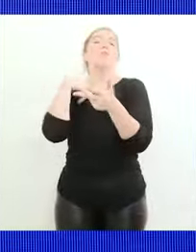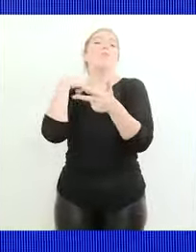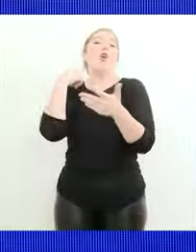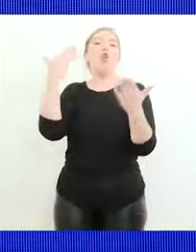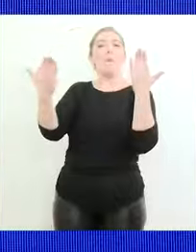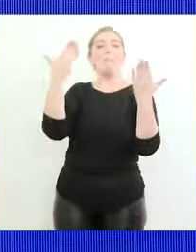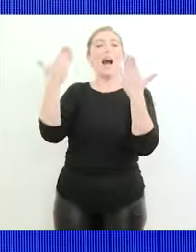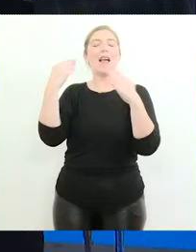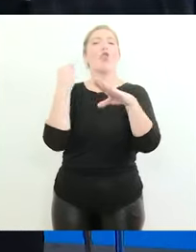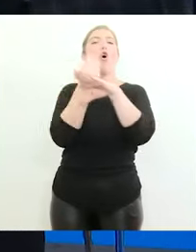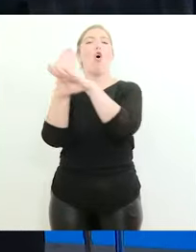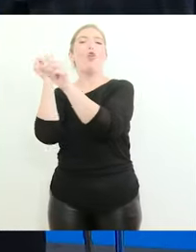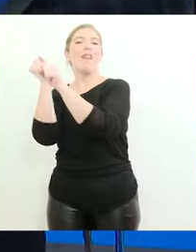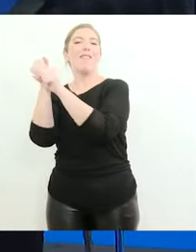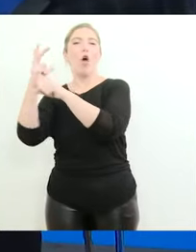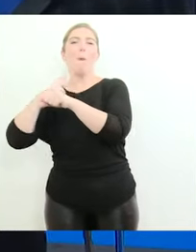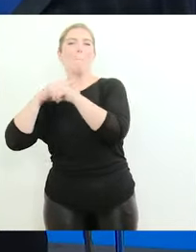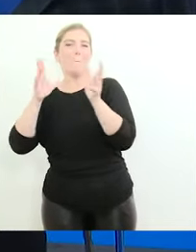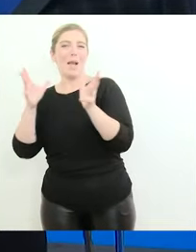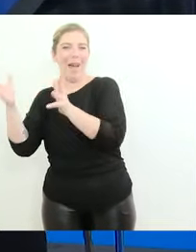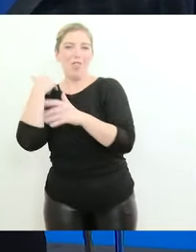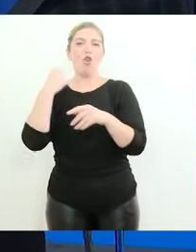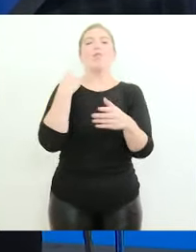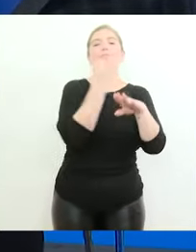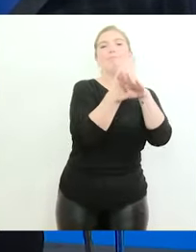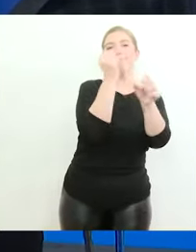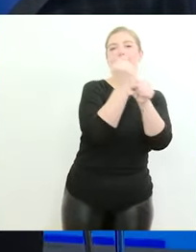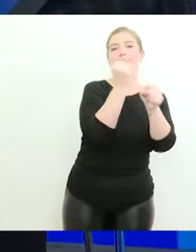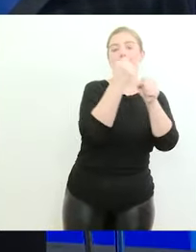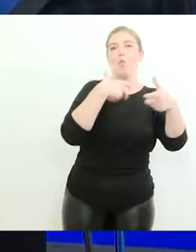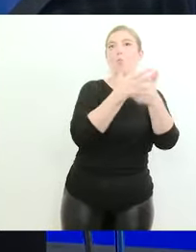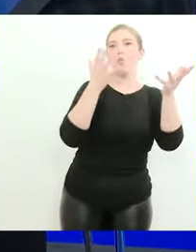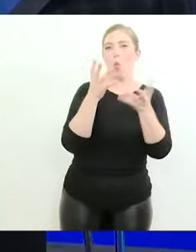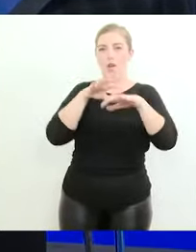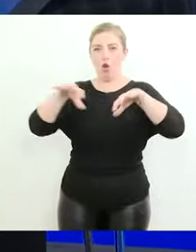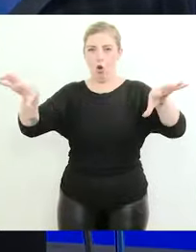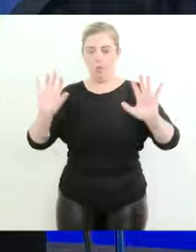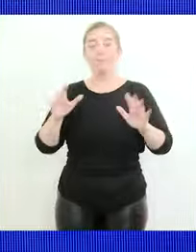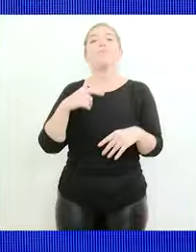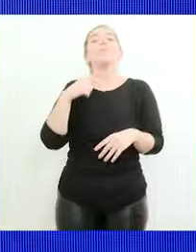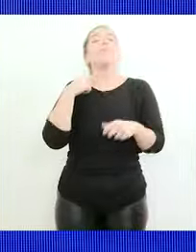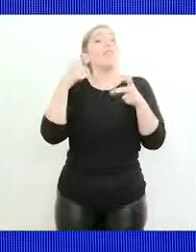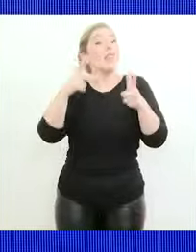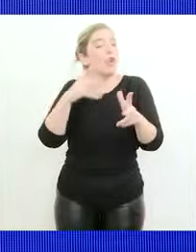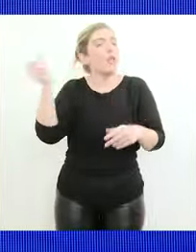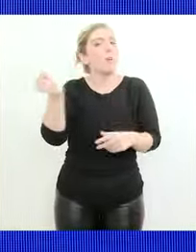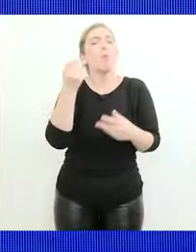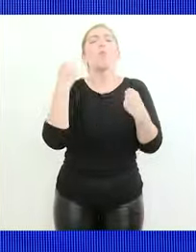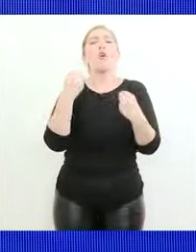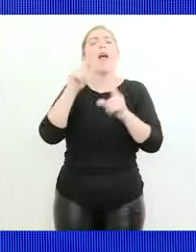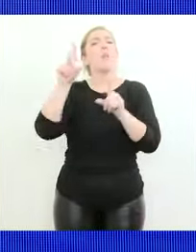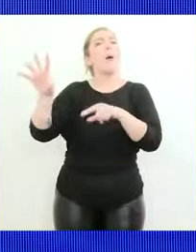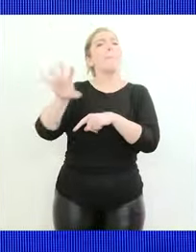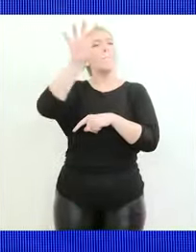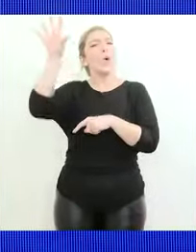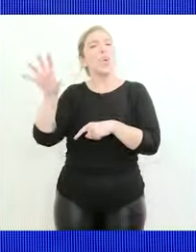versus empleo público y hago esta pequeña agotación porque me parece importante sobre todo porque hay provincias que